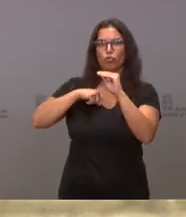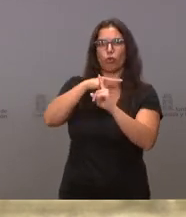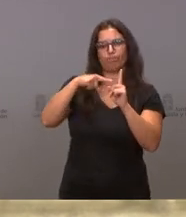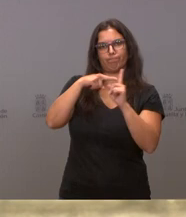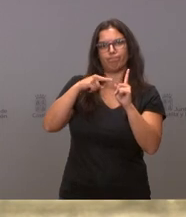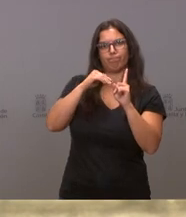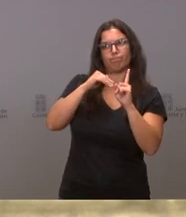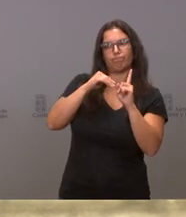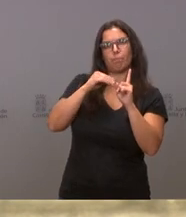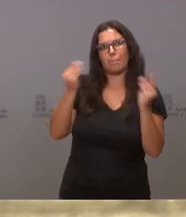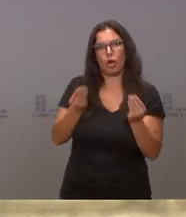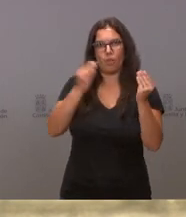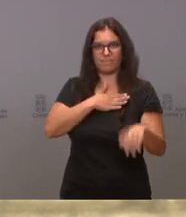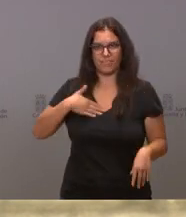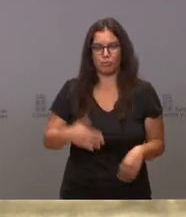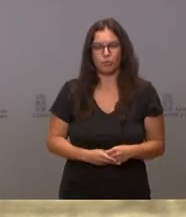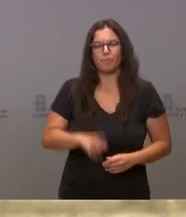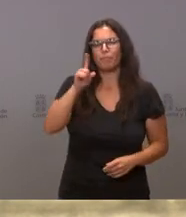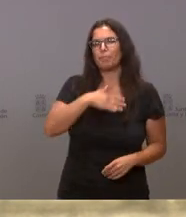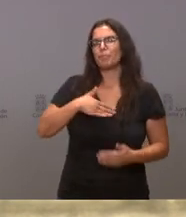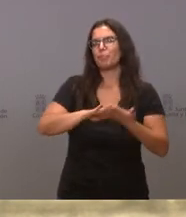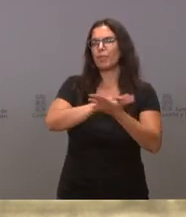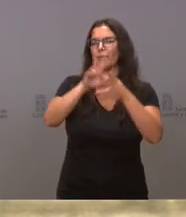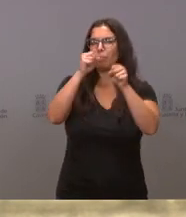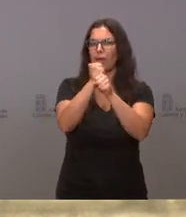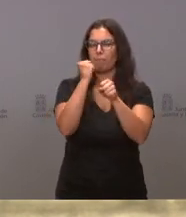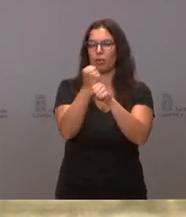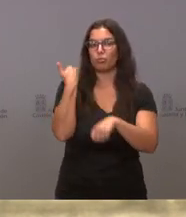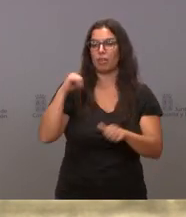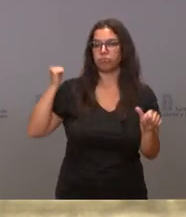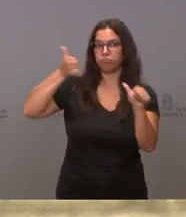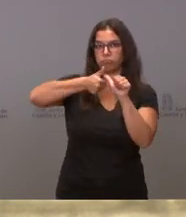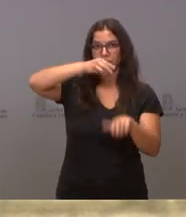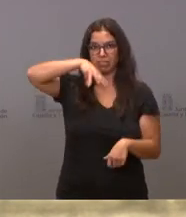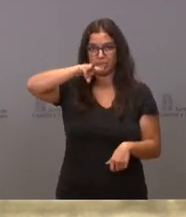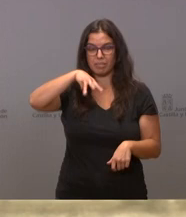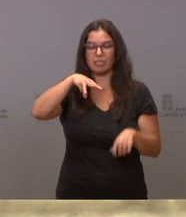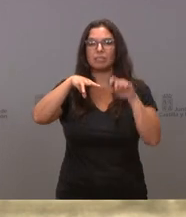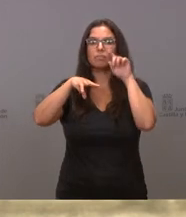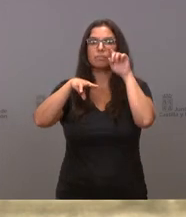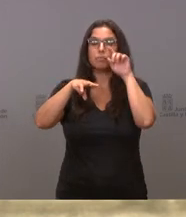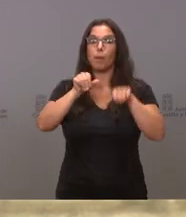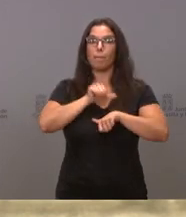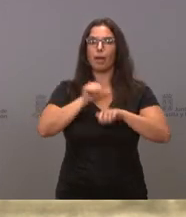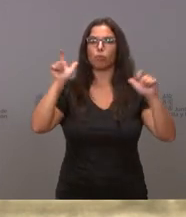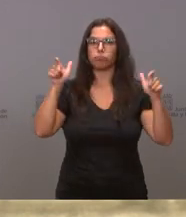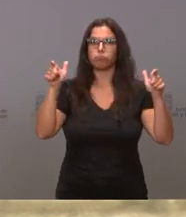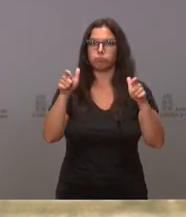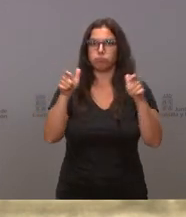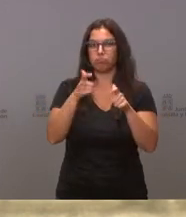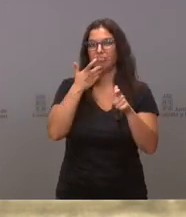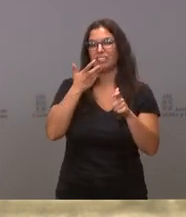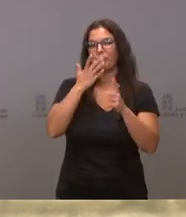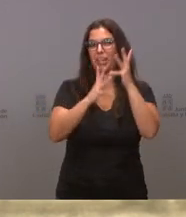breve referencia sobre el empleo. Saben ustedes que llevamos tres meses de descenso del paro interanual.